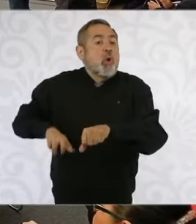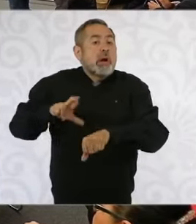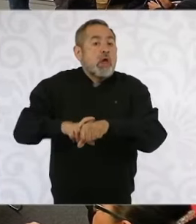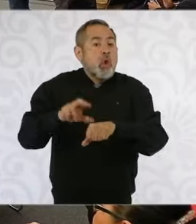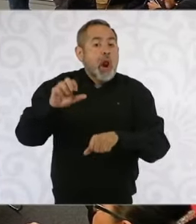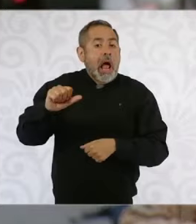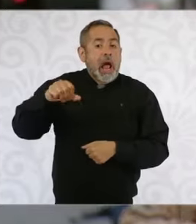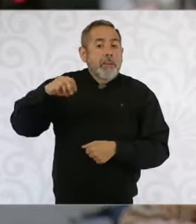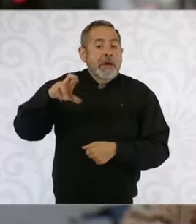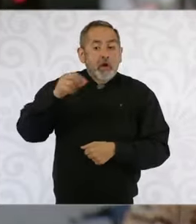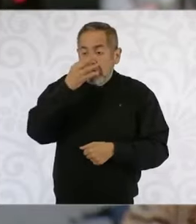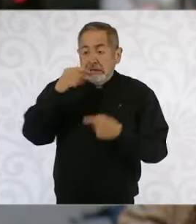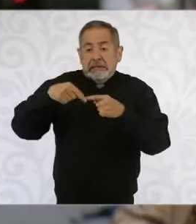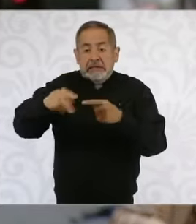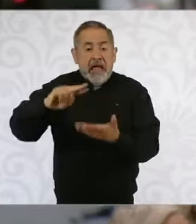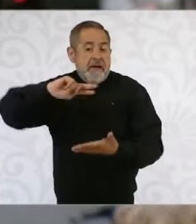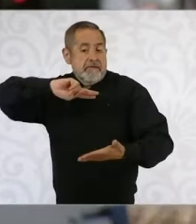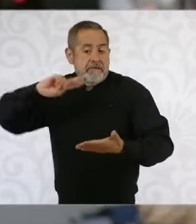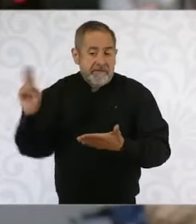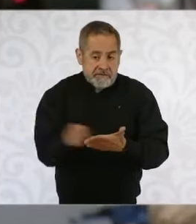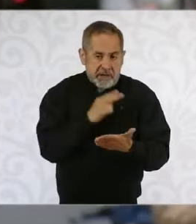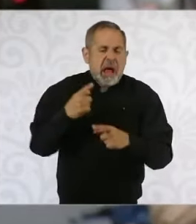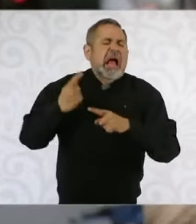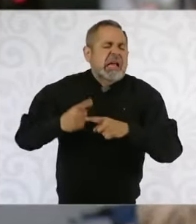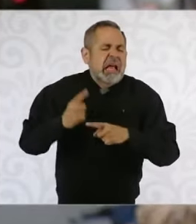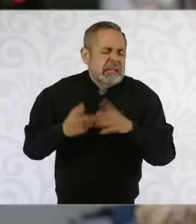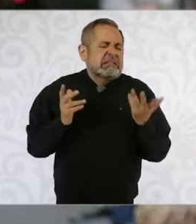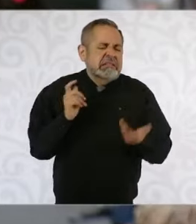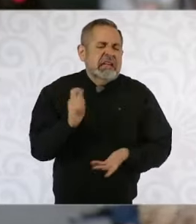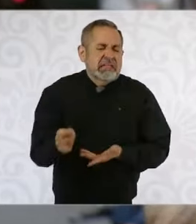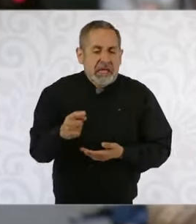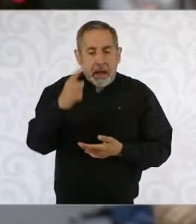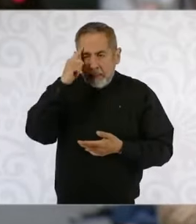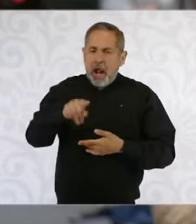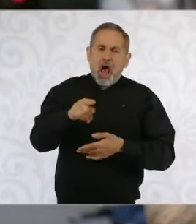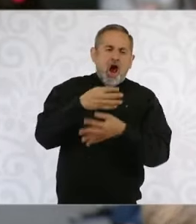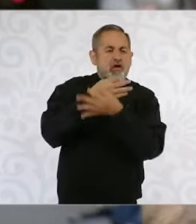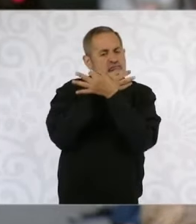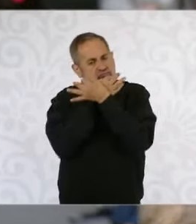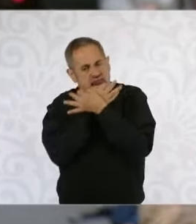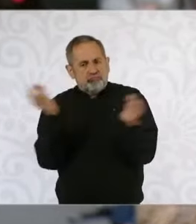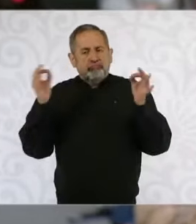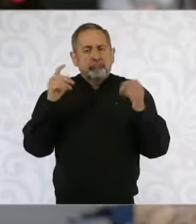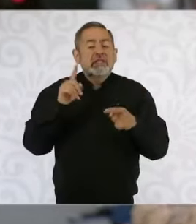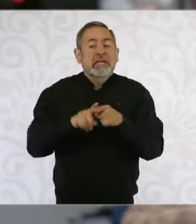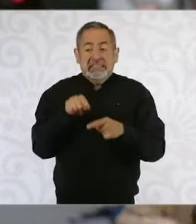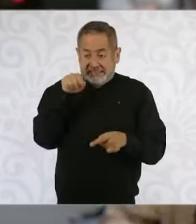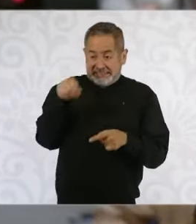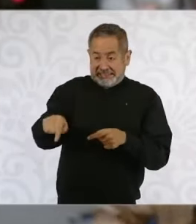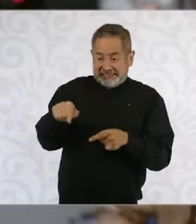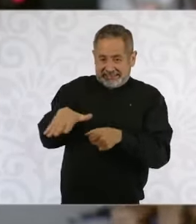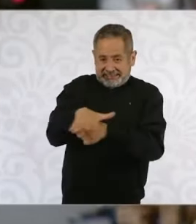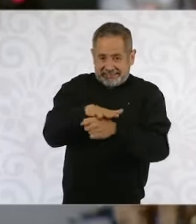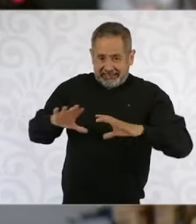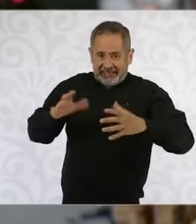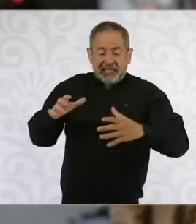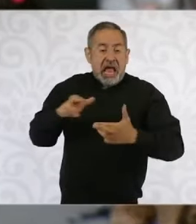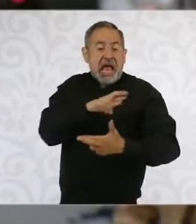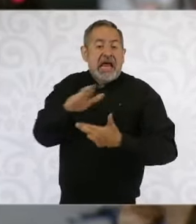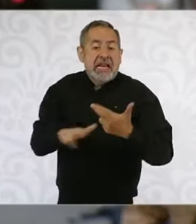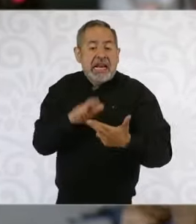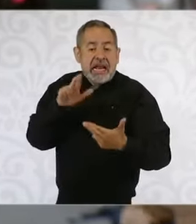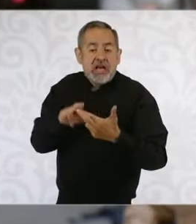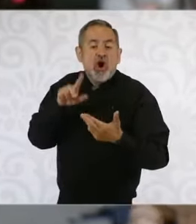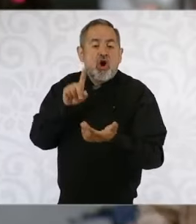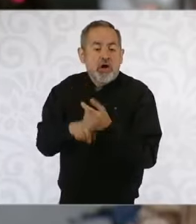Villarreal Anaya firmará la declaratoria para ser una entidad o de esta entidad una región en